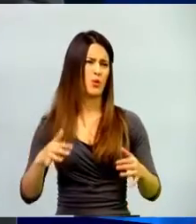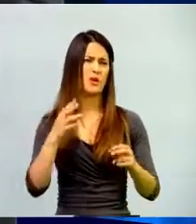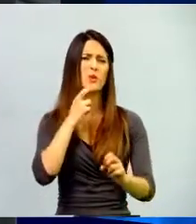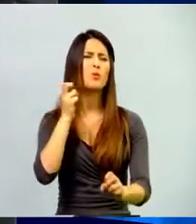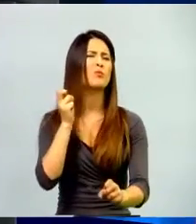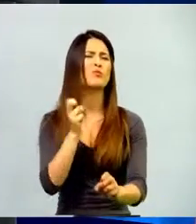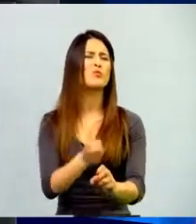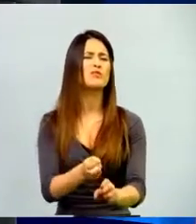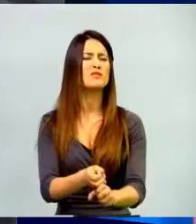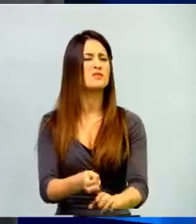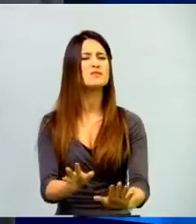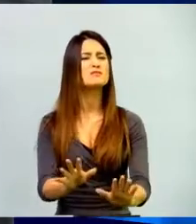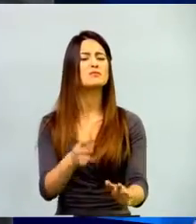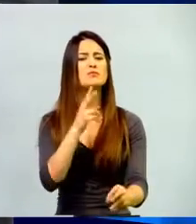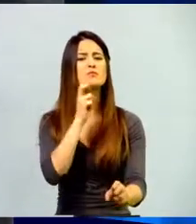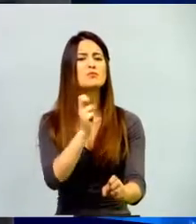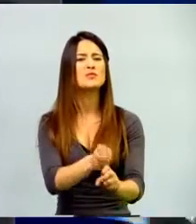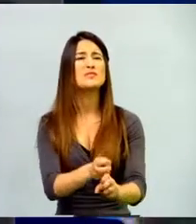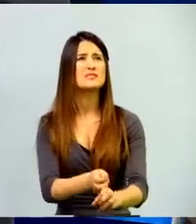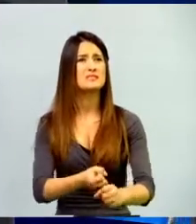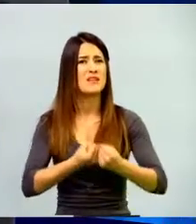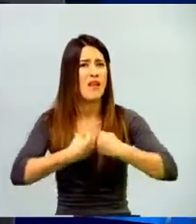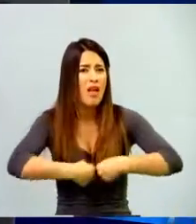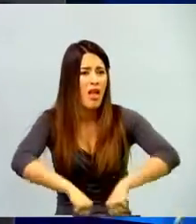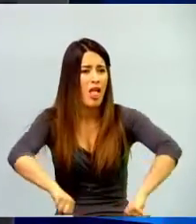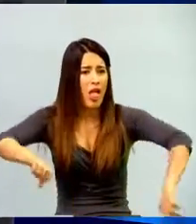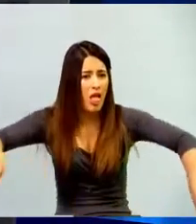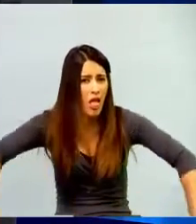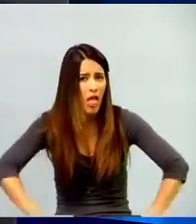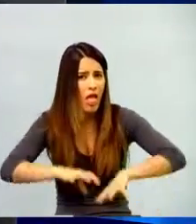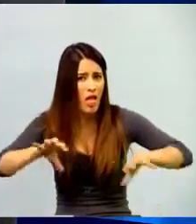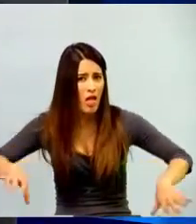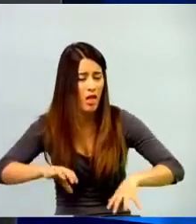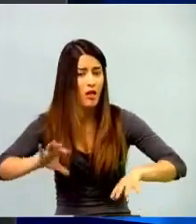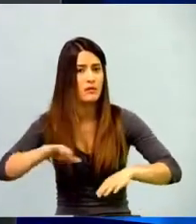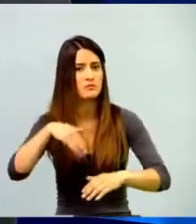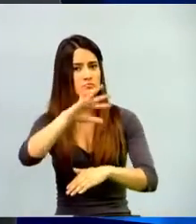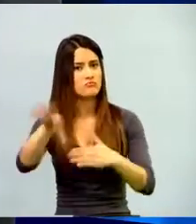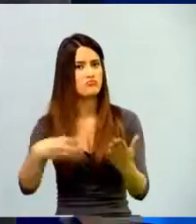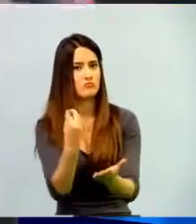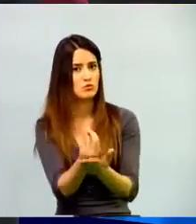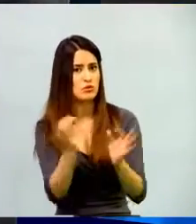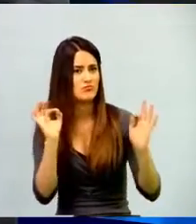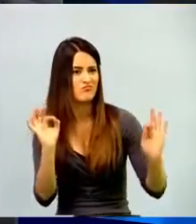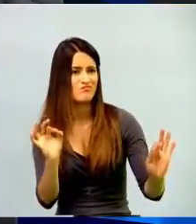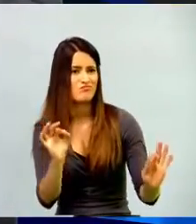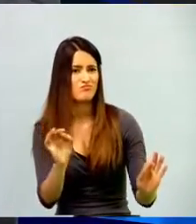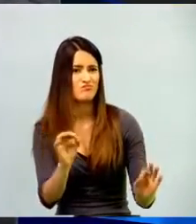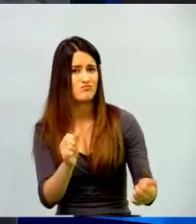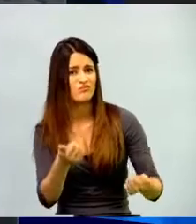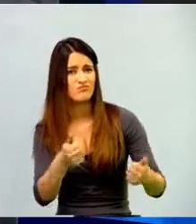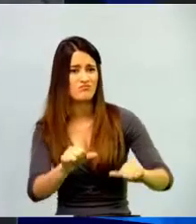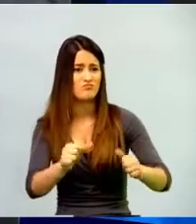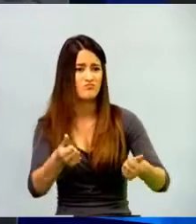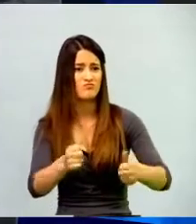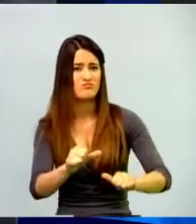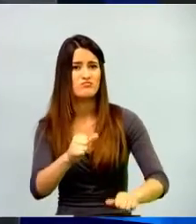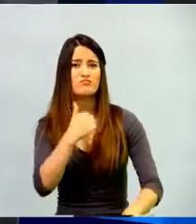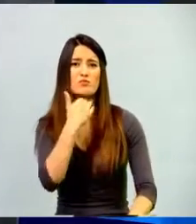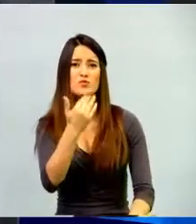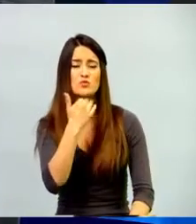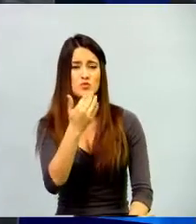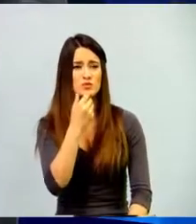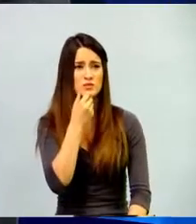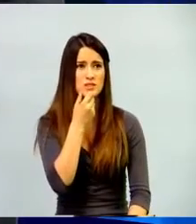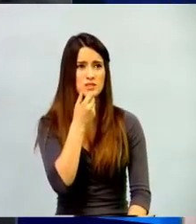es mucho esfuerzo y no sabemos si realmente eso, como decían ahorita, si da, como esa dádiva,